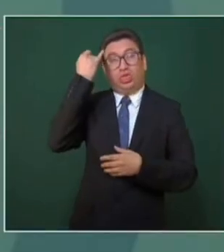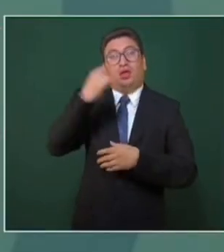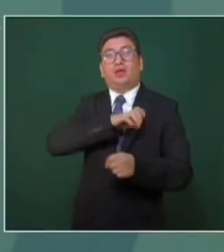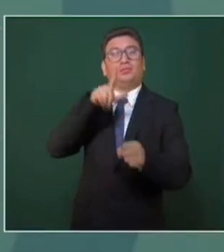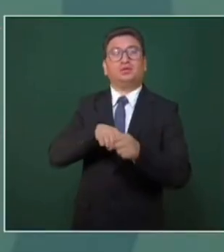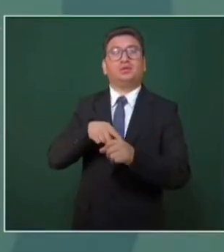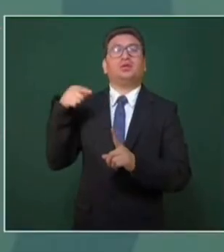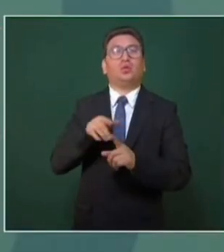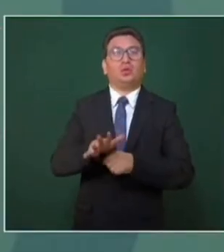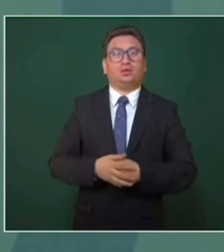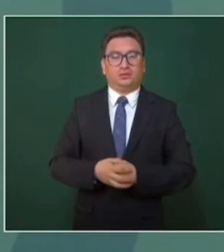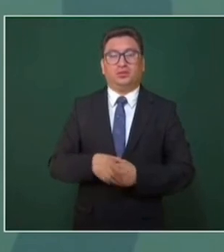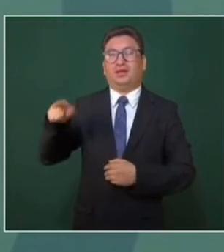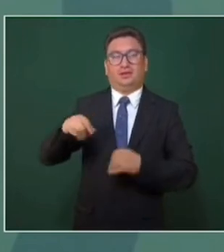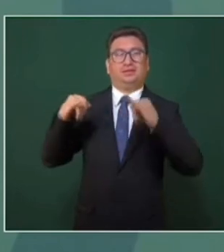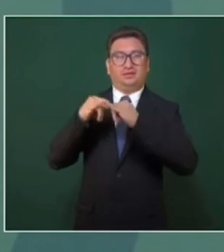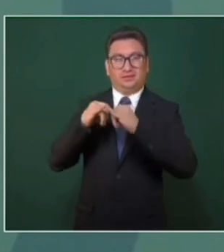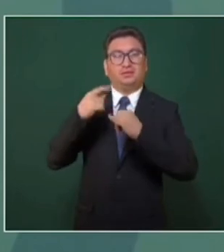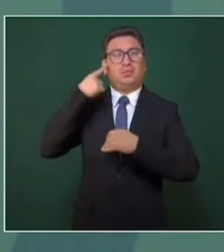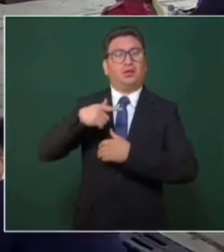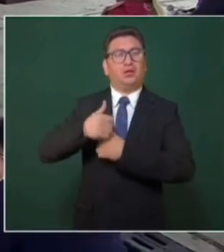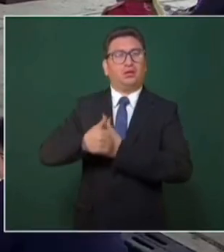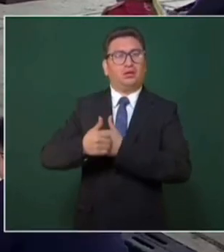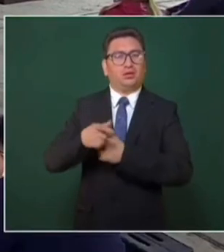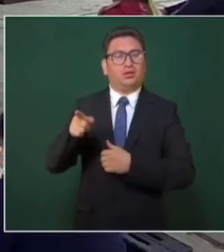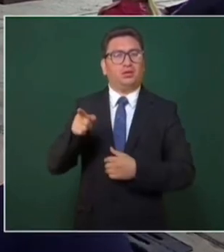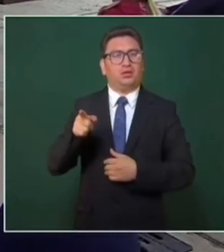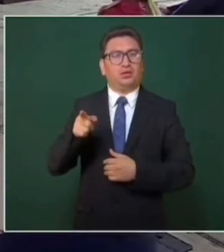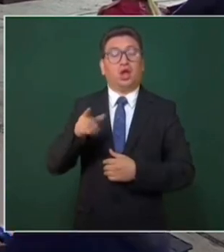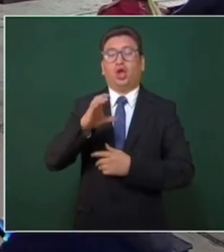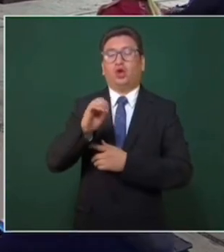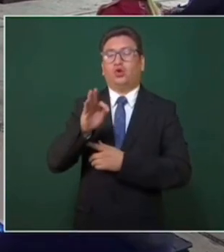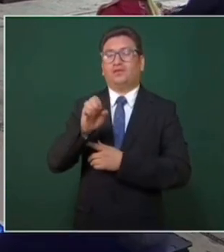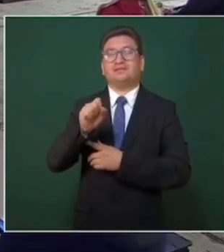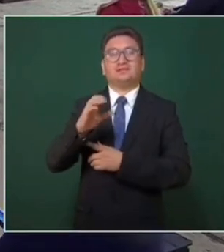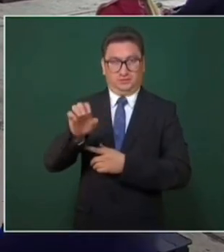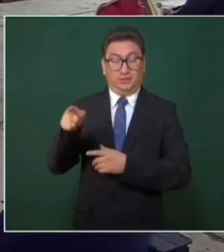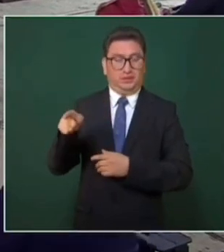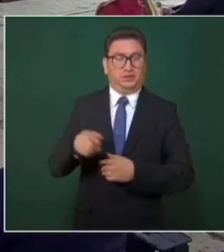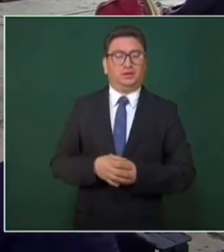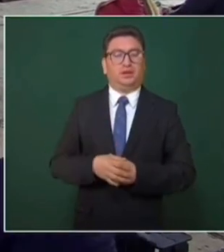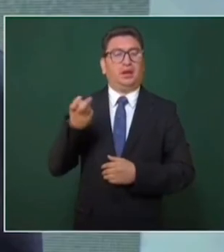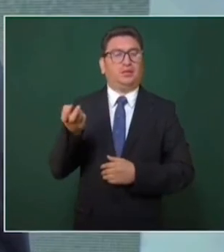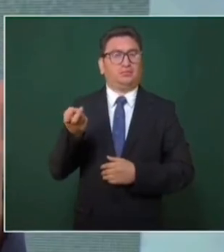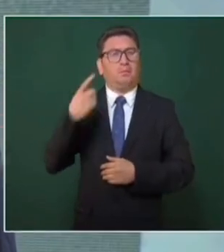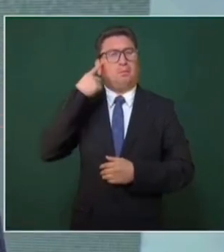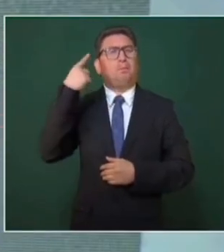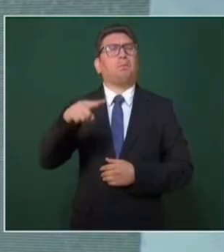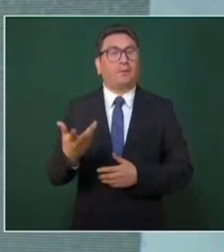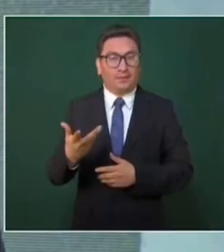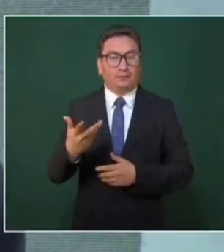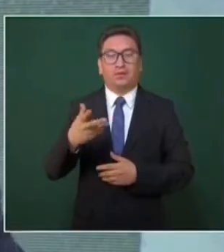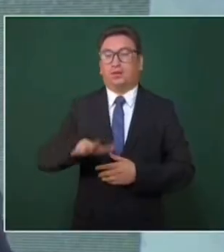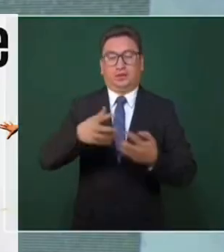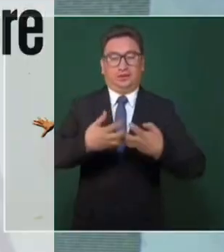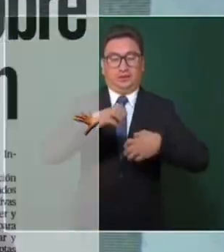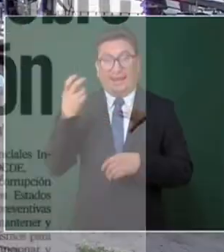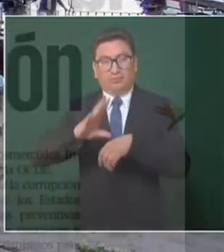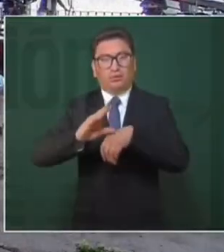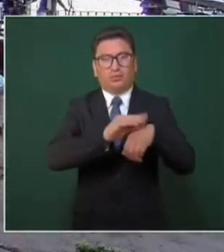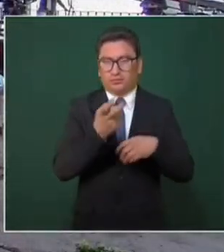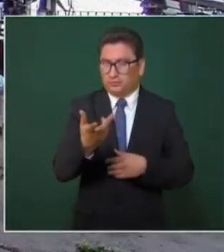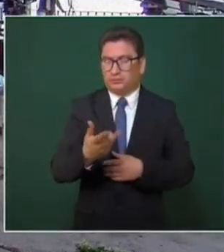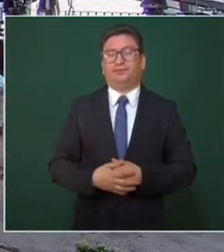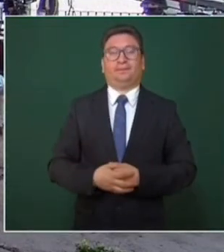especial este instituto de la competencia, la COFESE, pues para proteger a las empresas particulares.